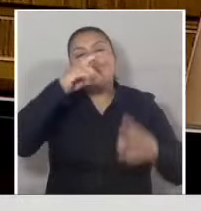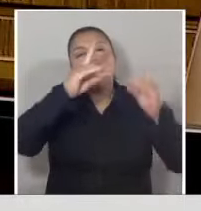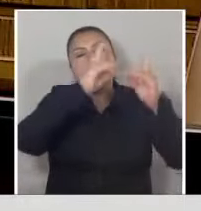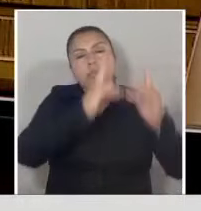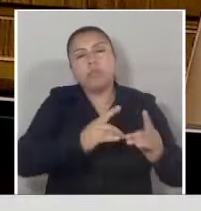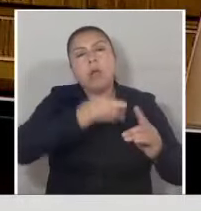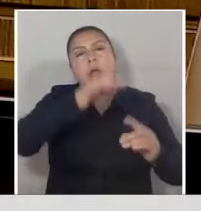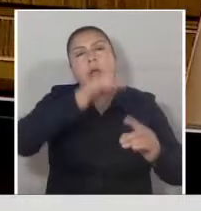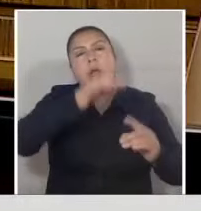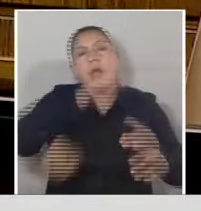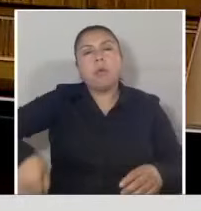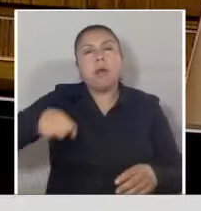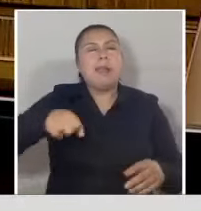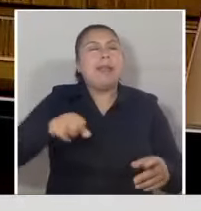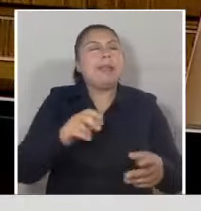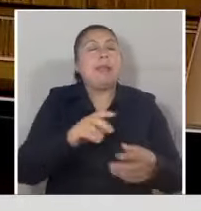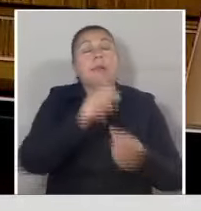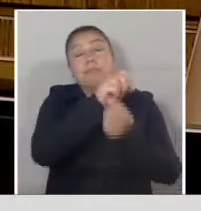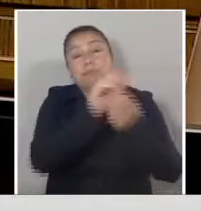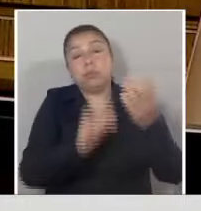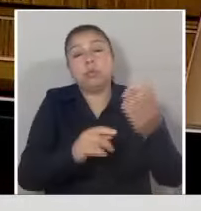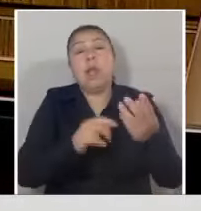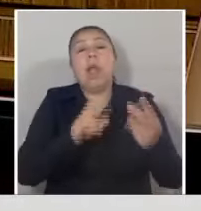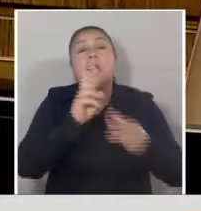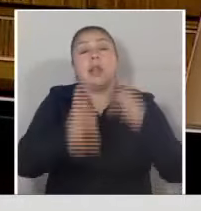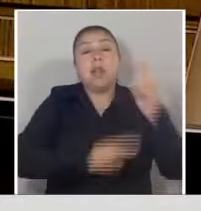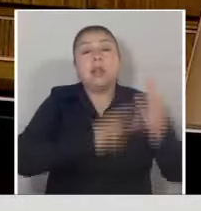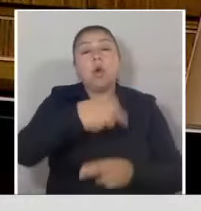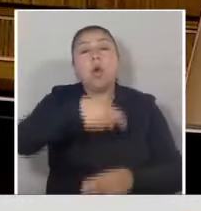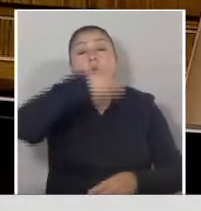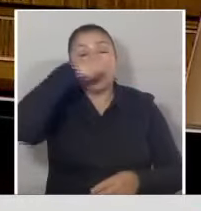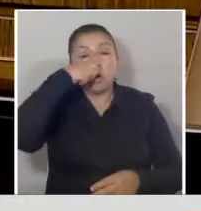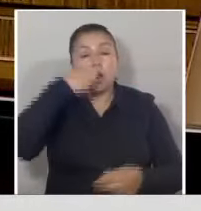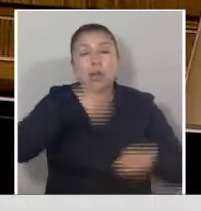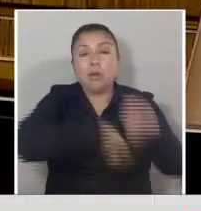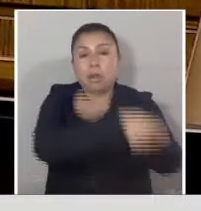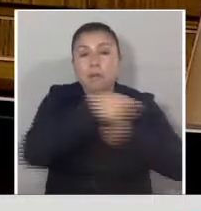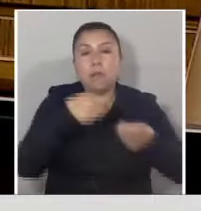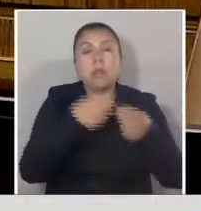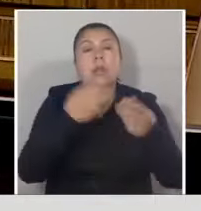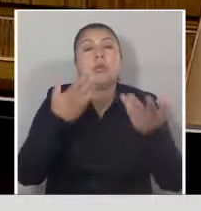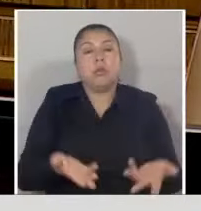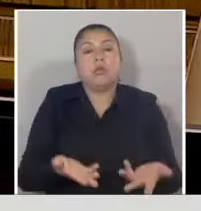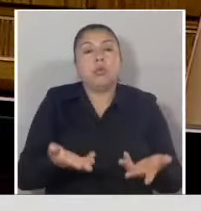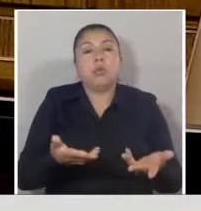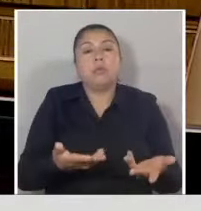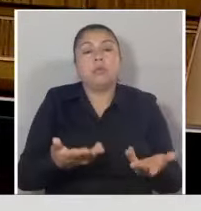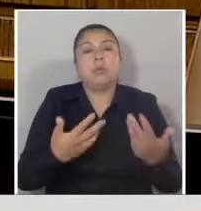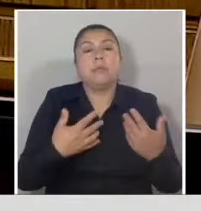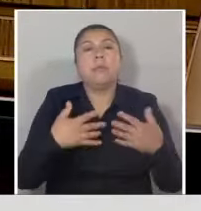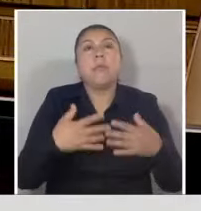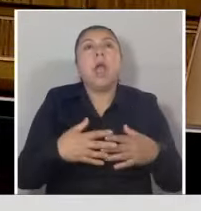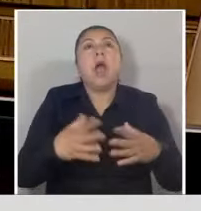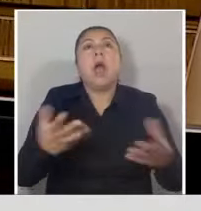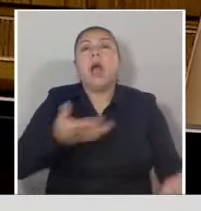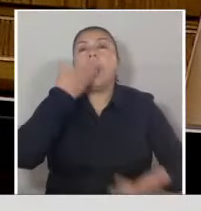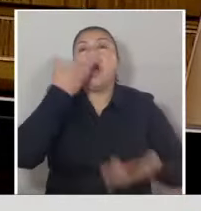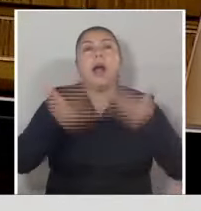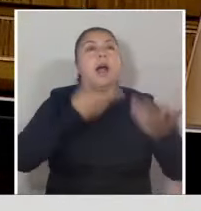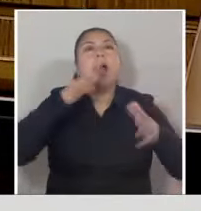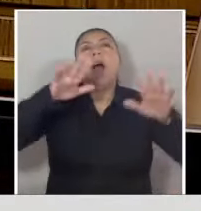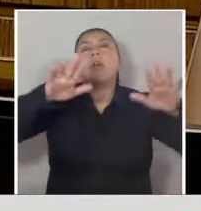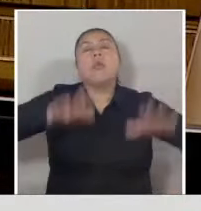situaciones asociadas al narcotráfico que hoy día lamentablemente vamos a prácticamente endiozar en la pantalla de la televisión pública